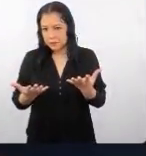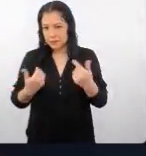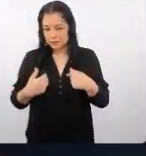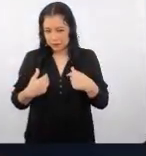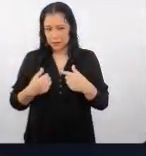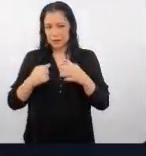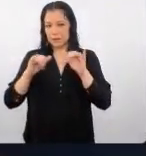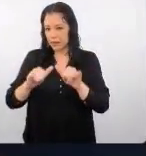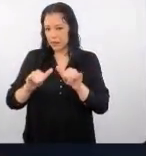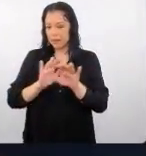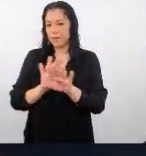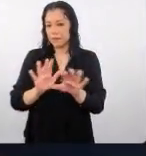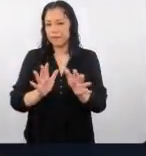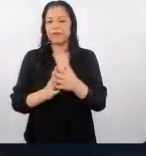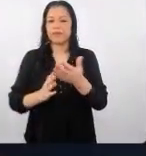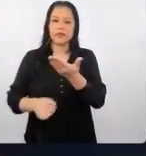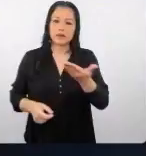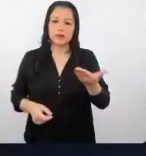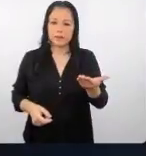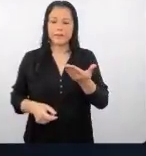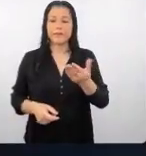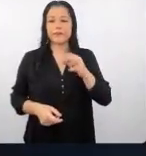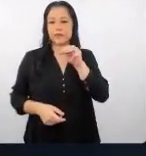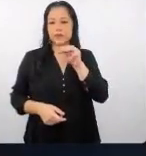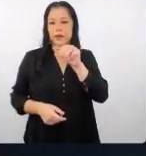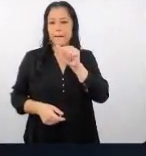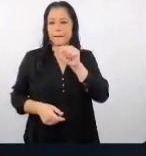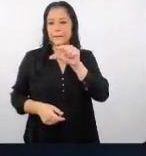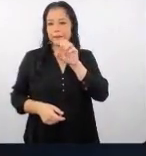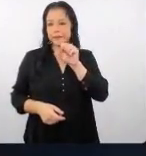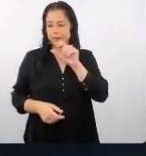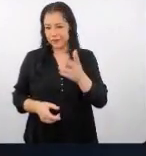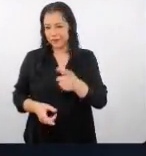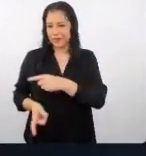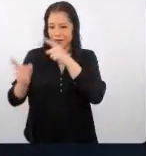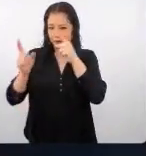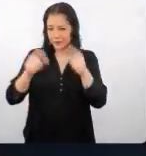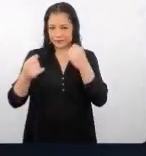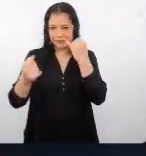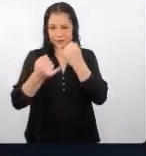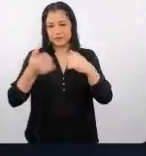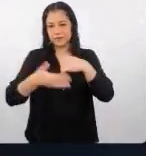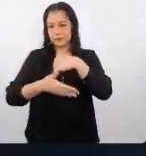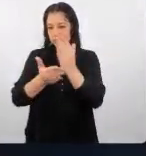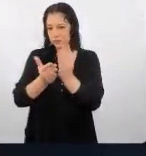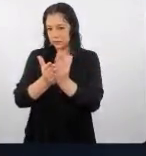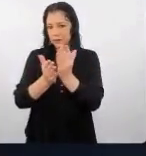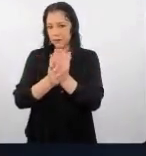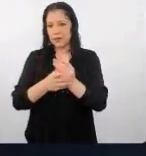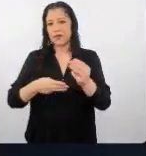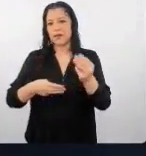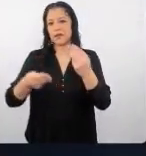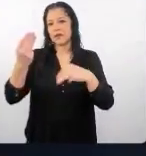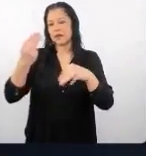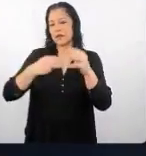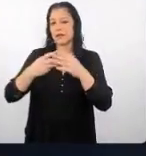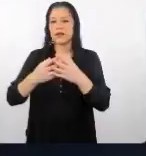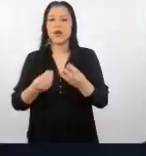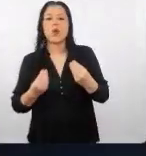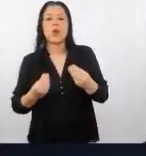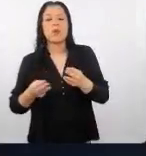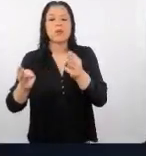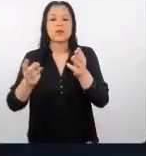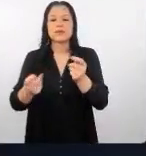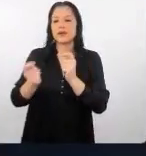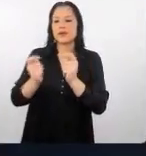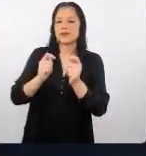acompaño hasta aquí ahora invito a Magali para que nos acompañe en esta última parte en la forma de negociación hola